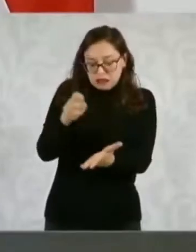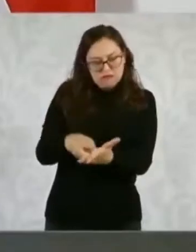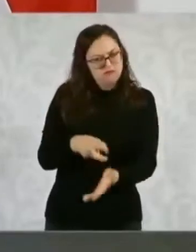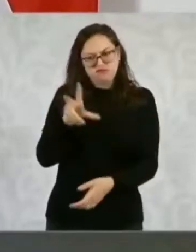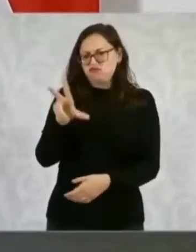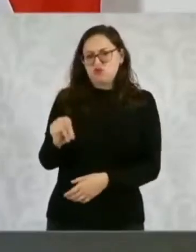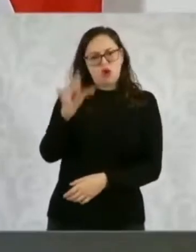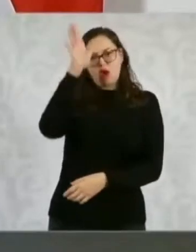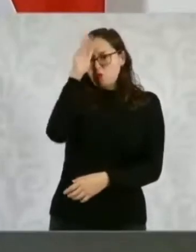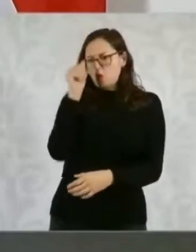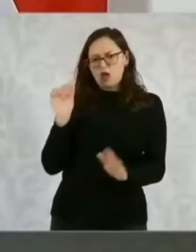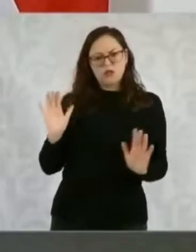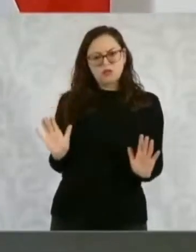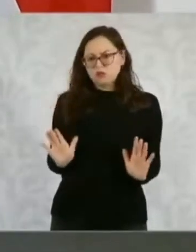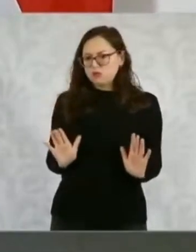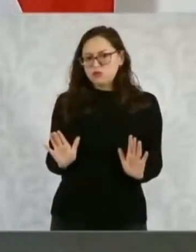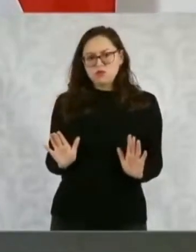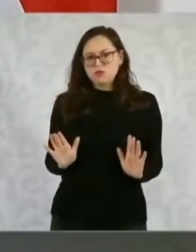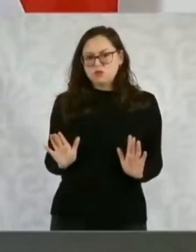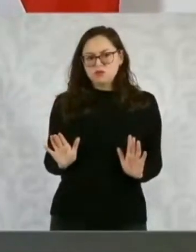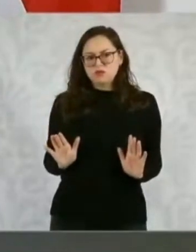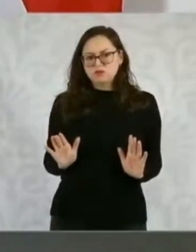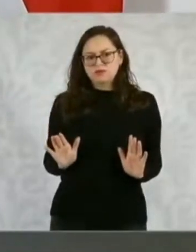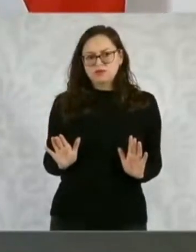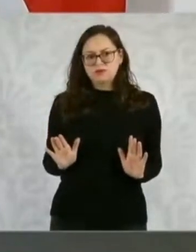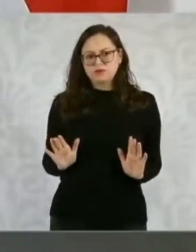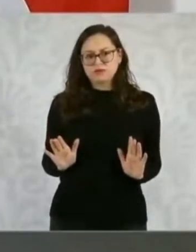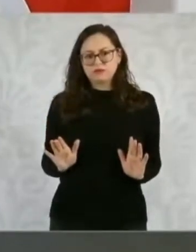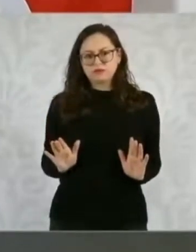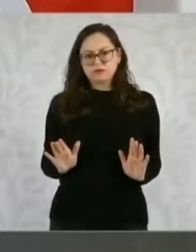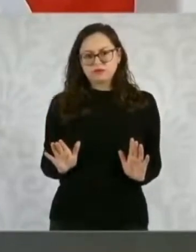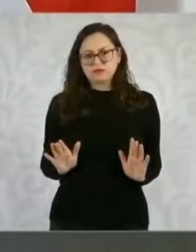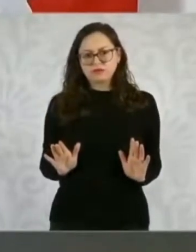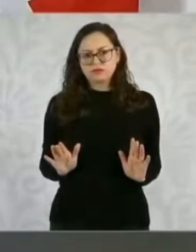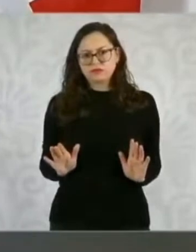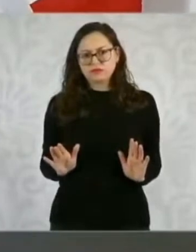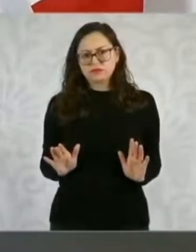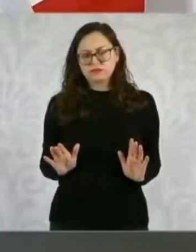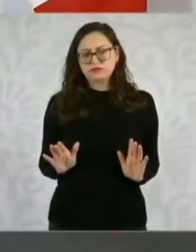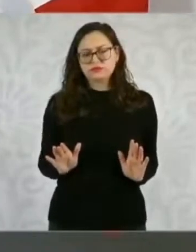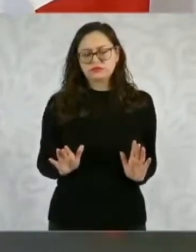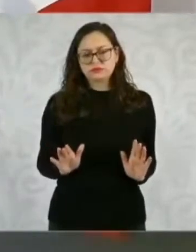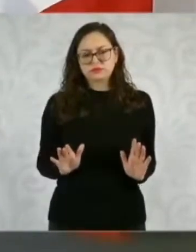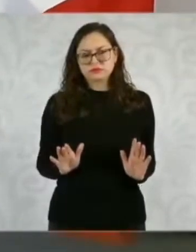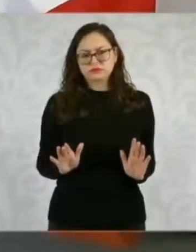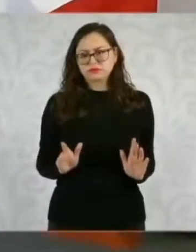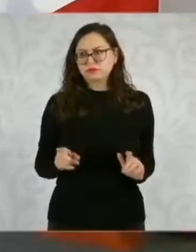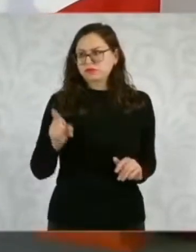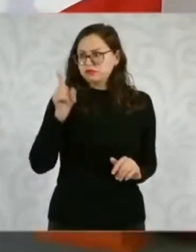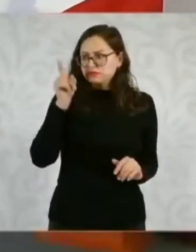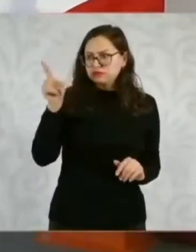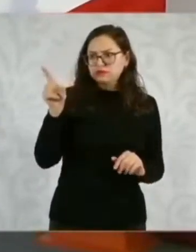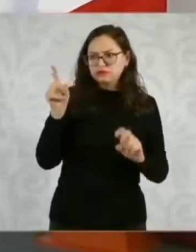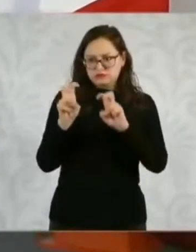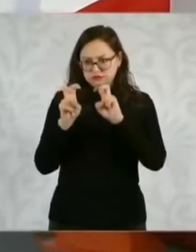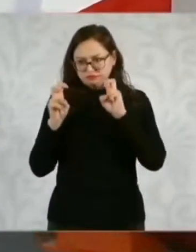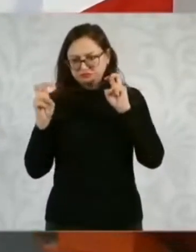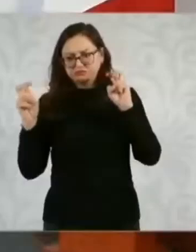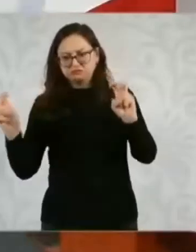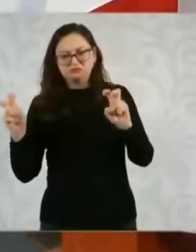la Corte acepta esta revisión,